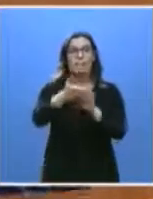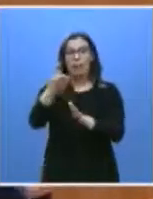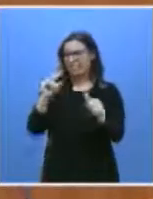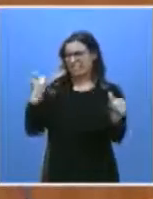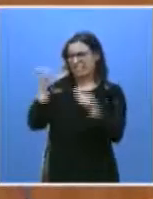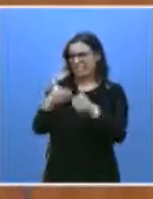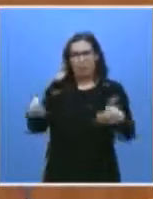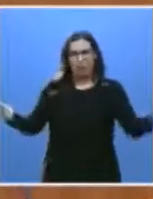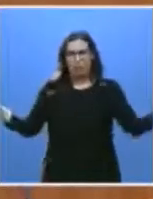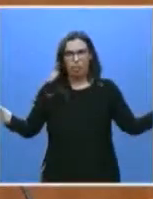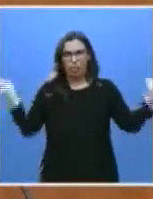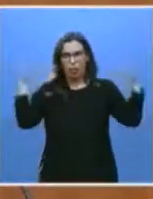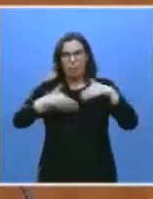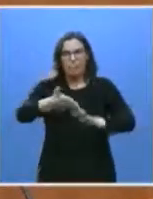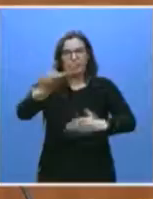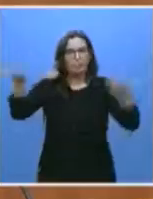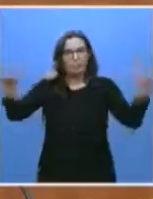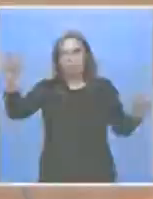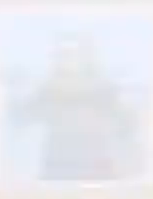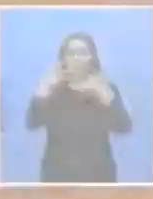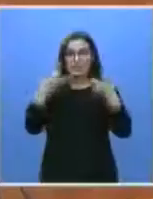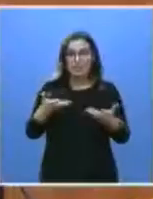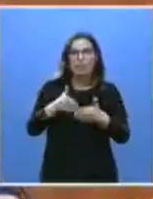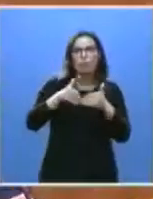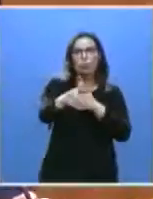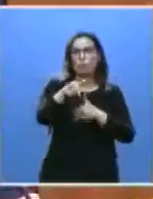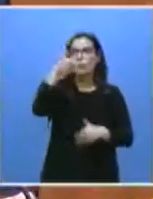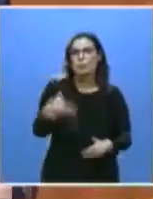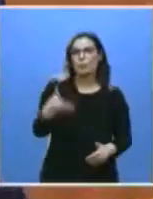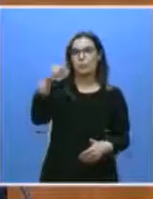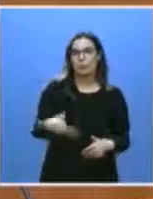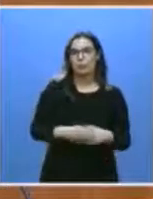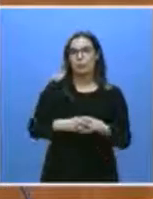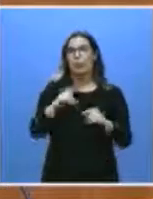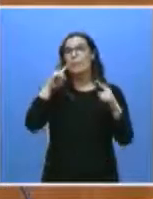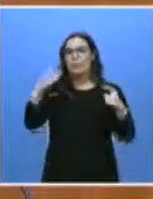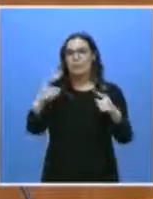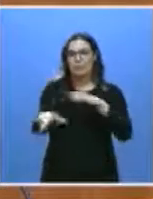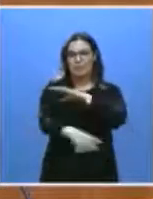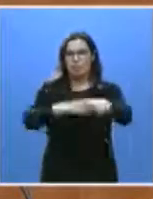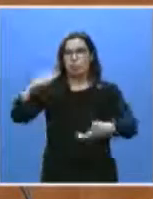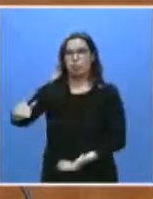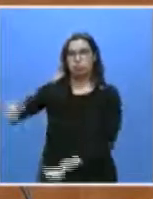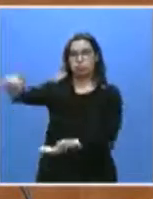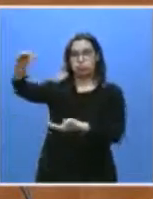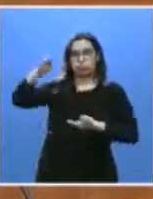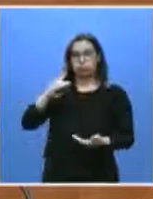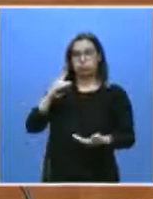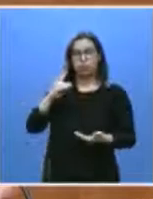carecido durante décadas. Y hace falta el concurso de todos y de todas. No es la primera vez que llegan fondos ingentes de fuera que son